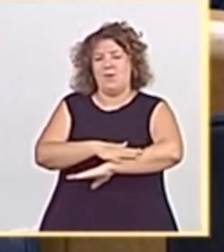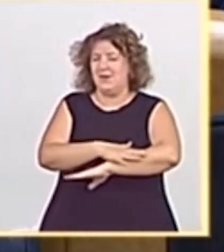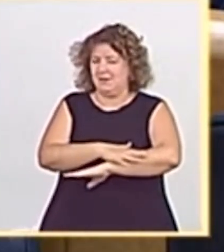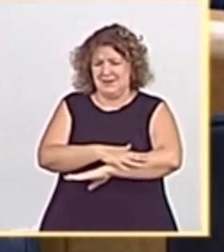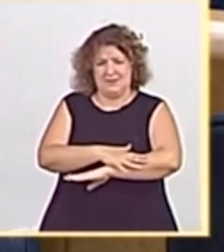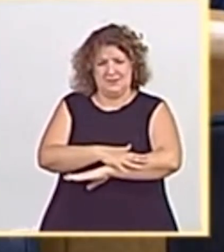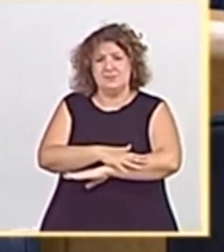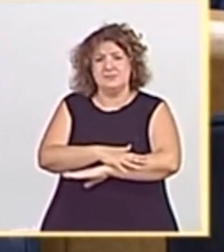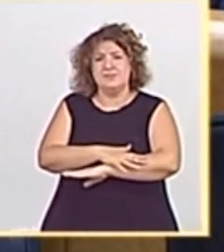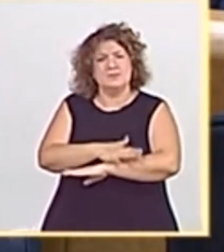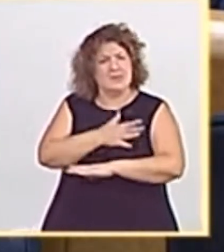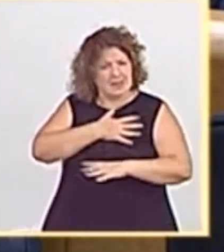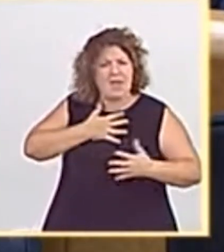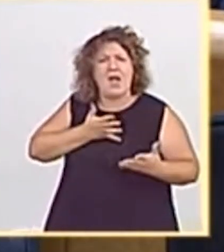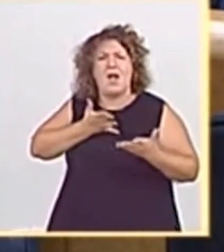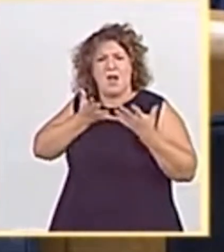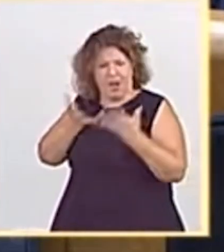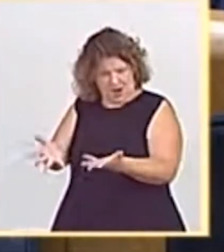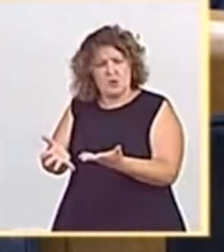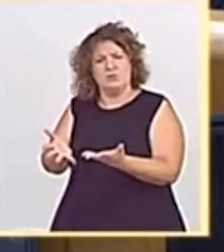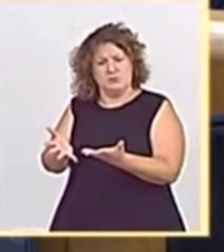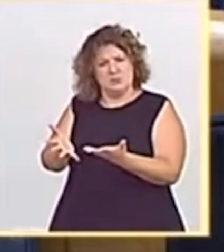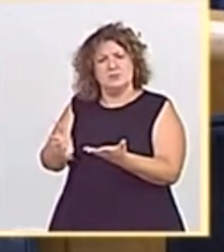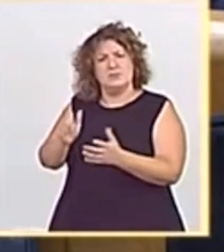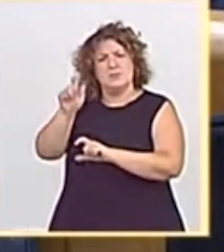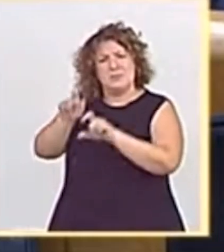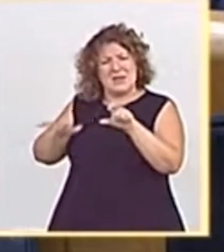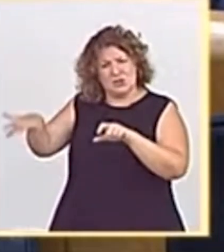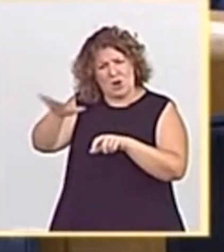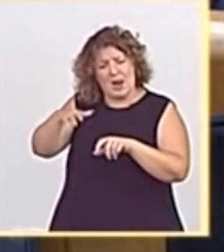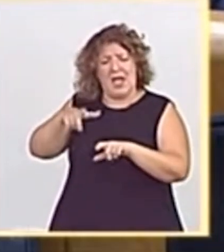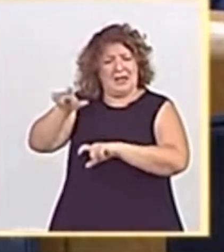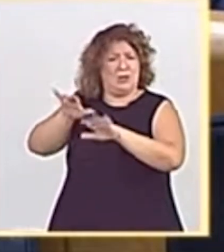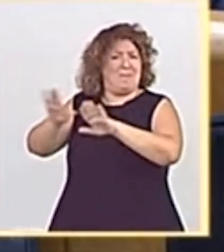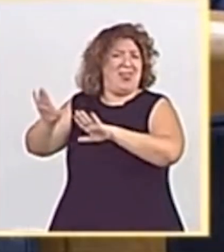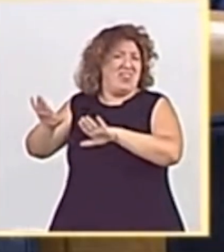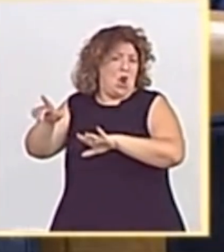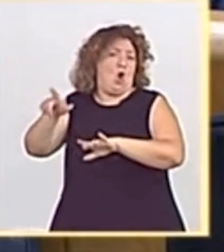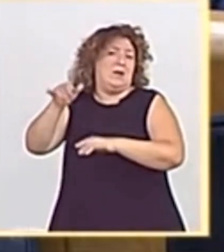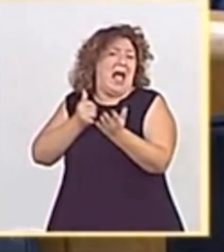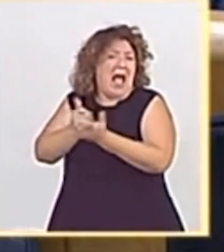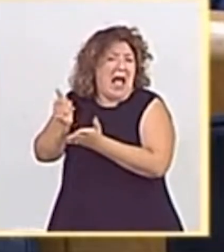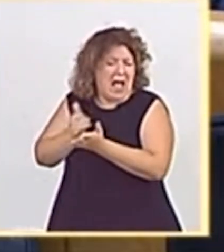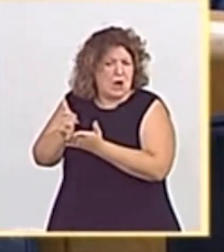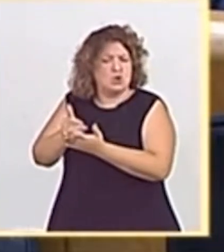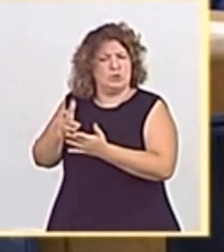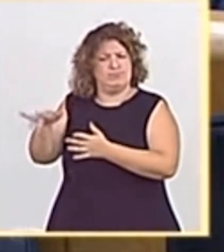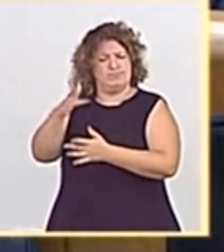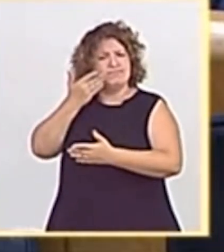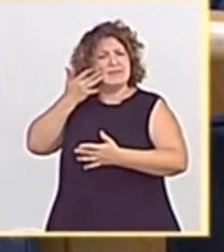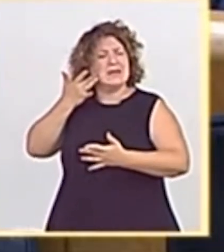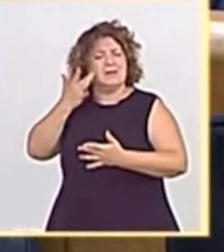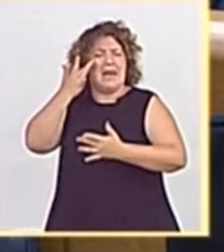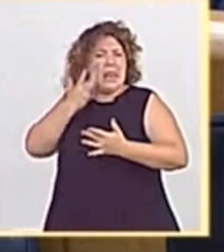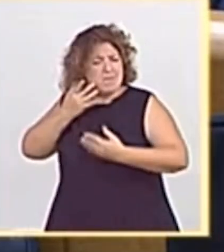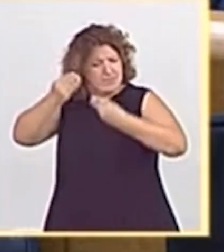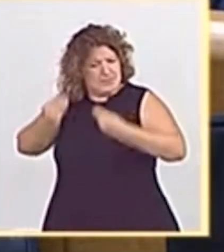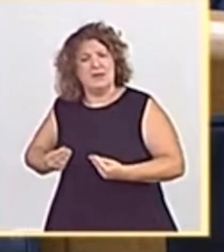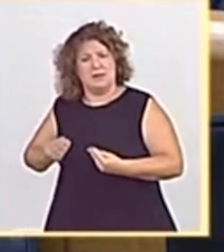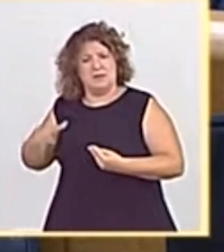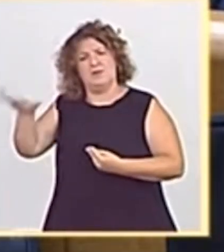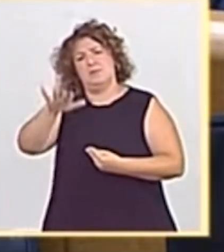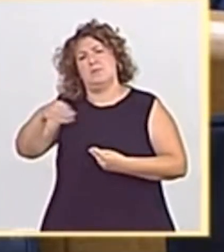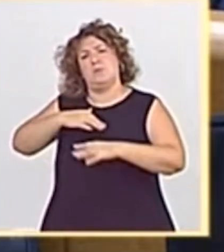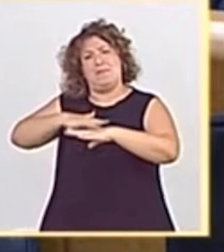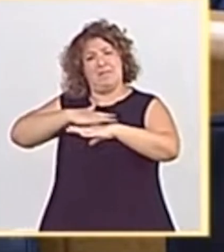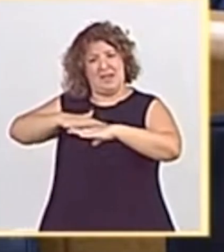voluntad de ayudar a las personas, a los vecinos, a los agricultores honestos del entorno del mar menor, porque el mar menor